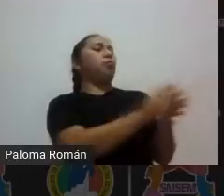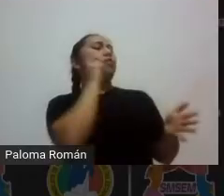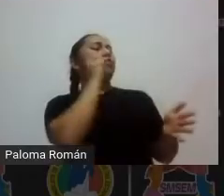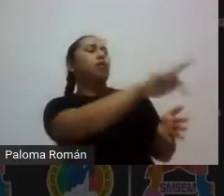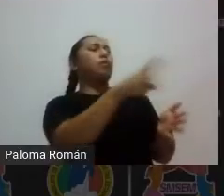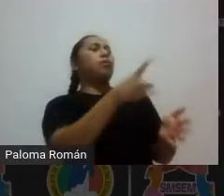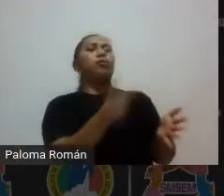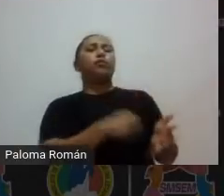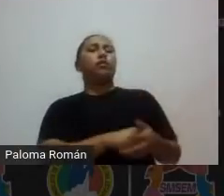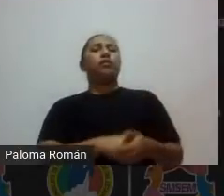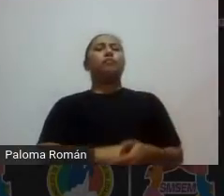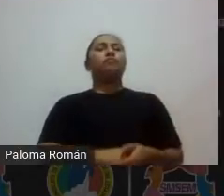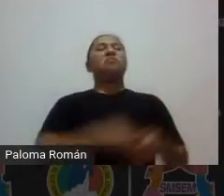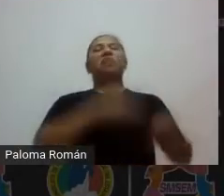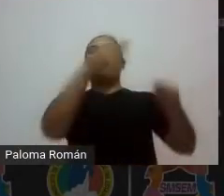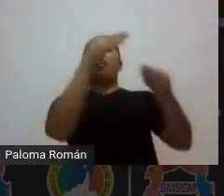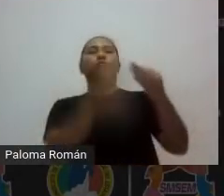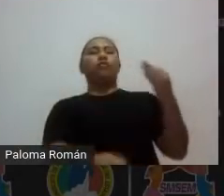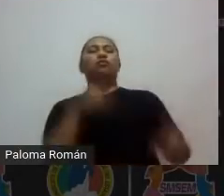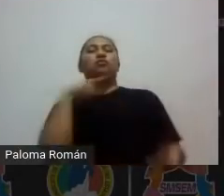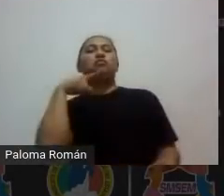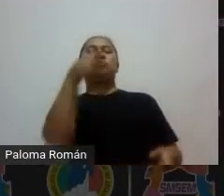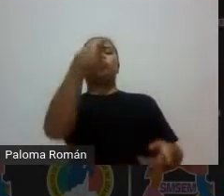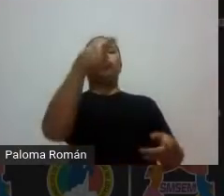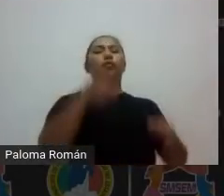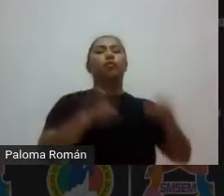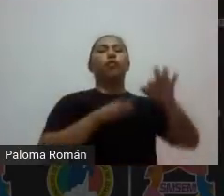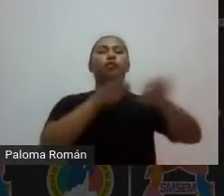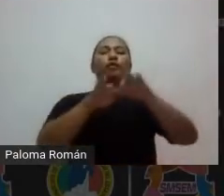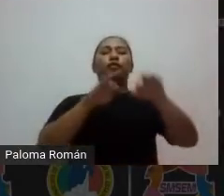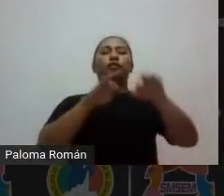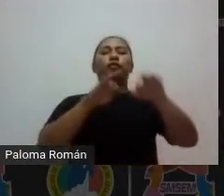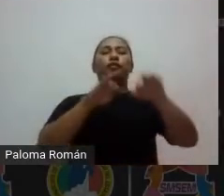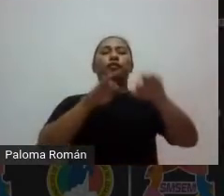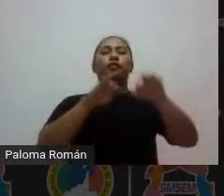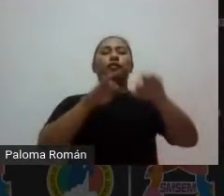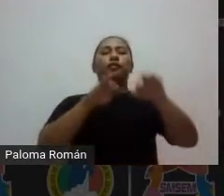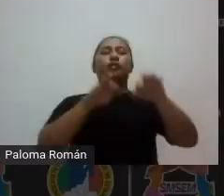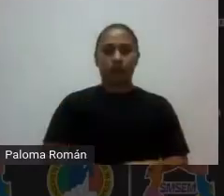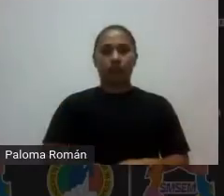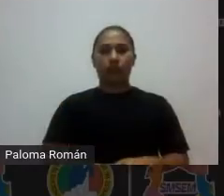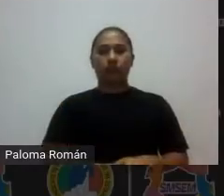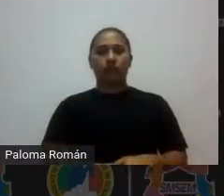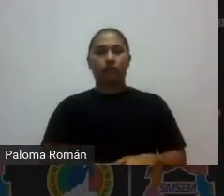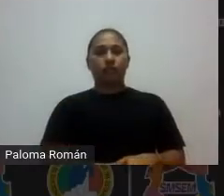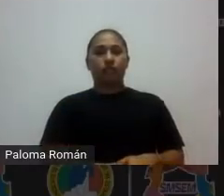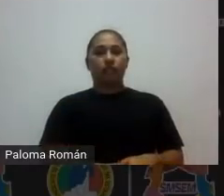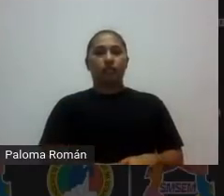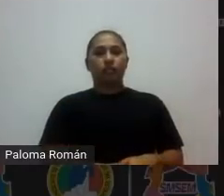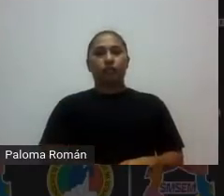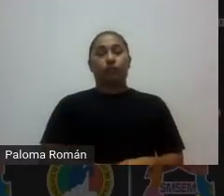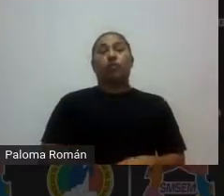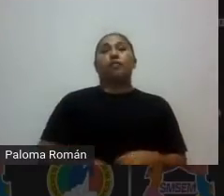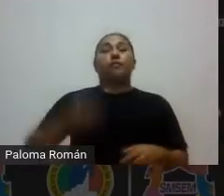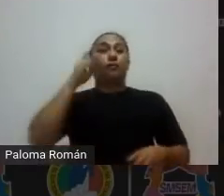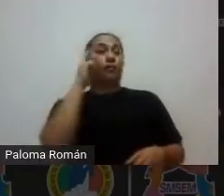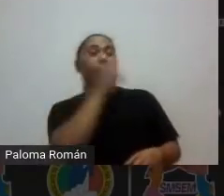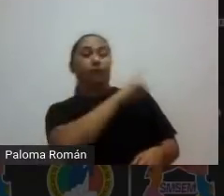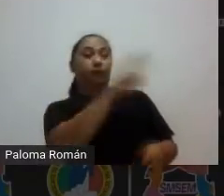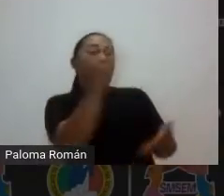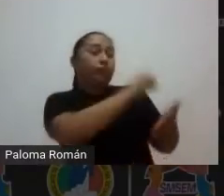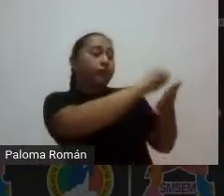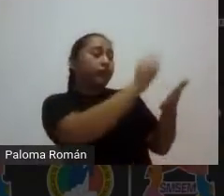creator en fin lo que tú manejes no por eso cuando hacemos el famosísimo diagnóstico de accesibilidad